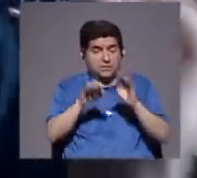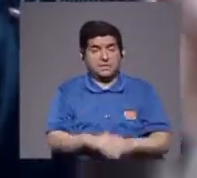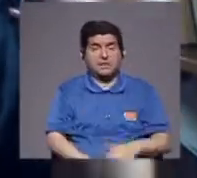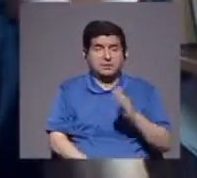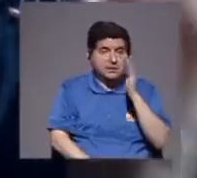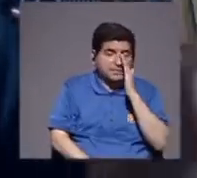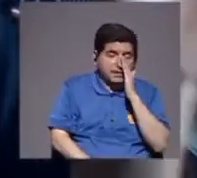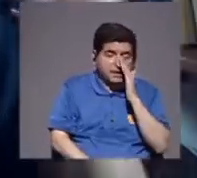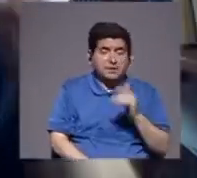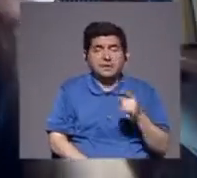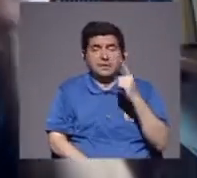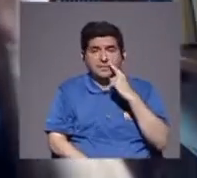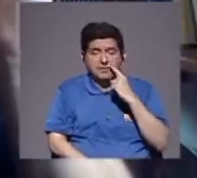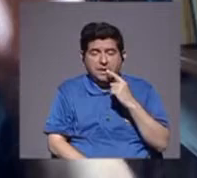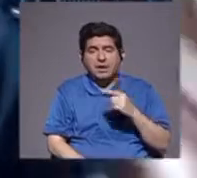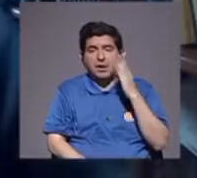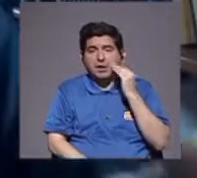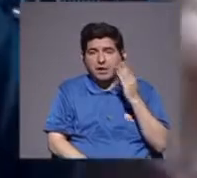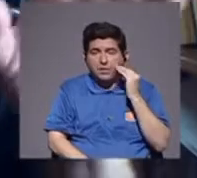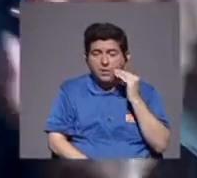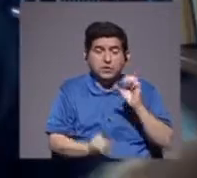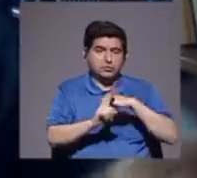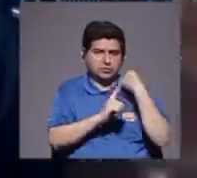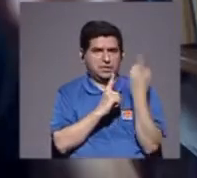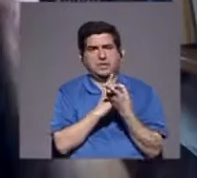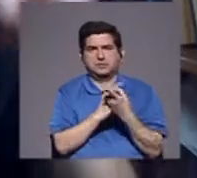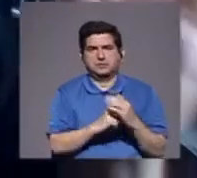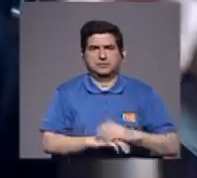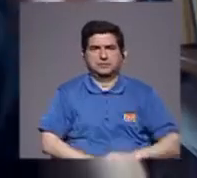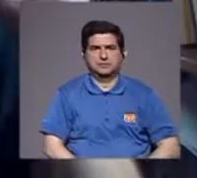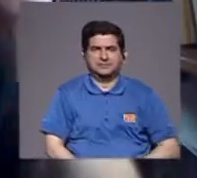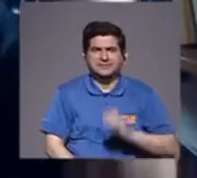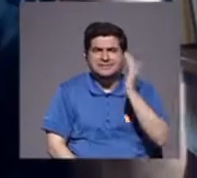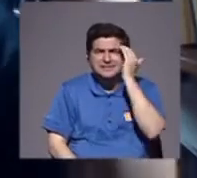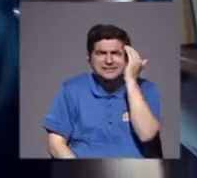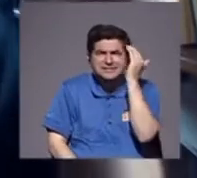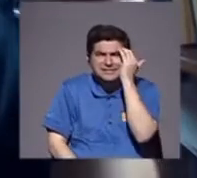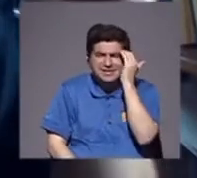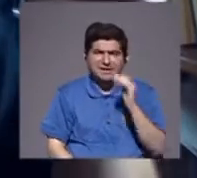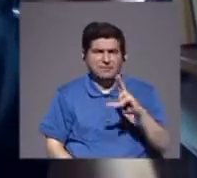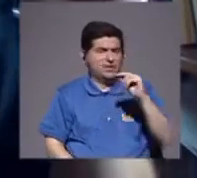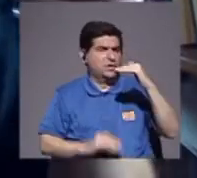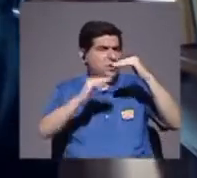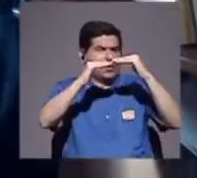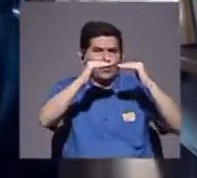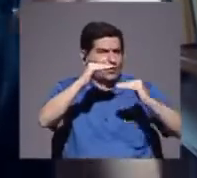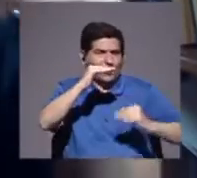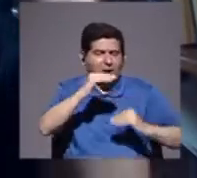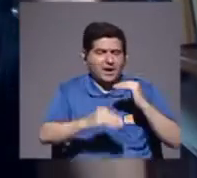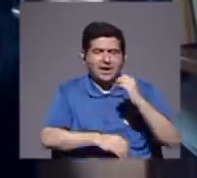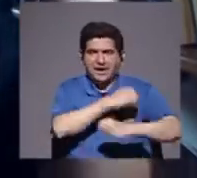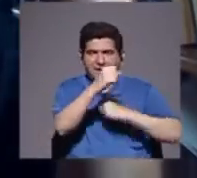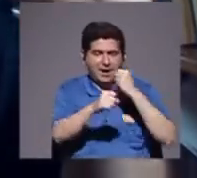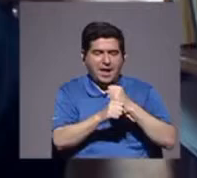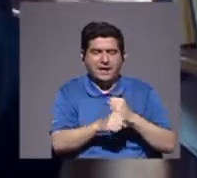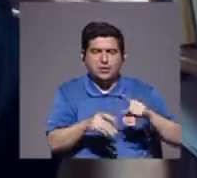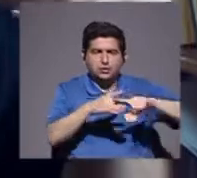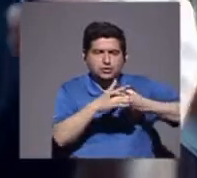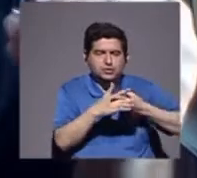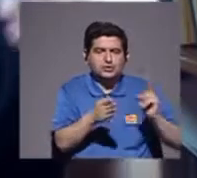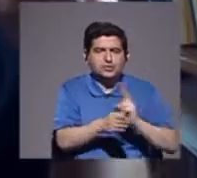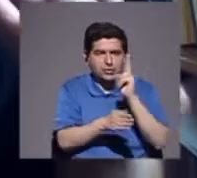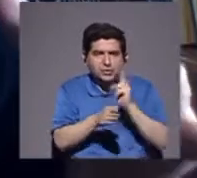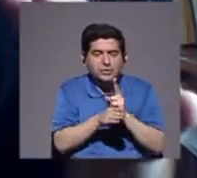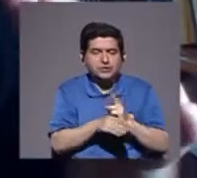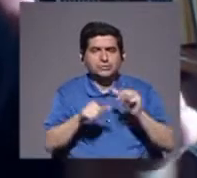mamás, los papás, las abuelitas, la sociedad, los educadores, saber, que no vamos a bajar, la edad de entrada, consumo, el siguiente